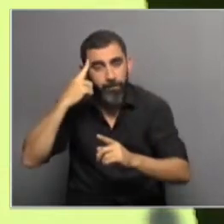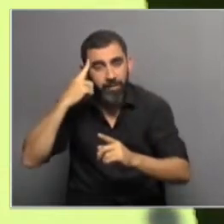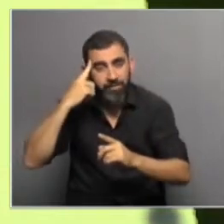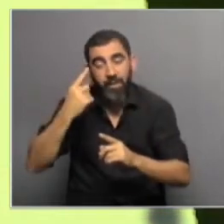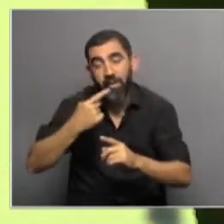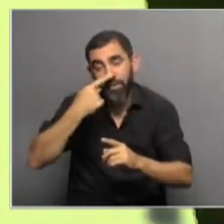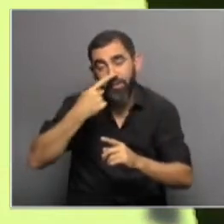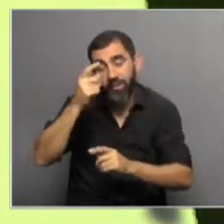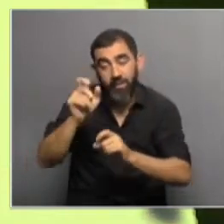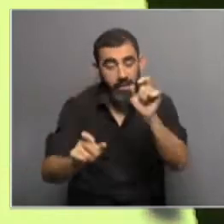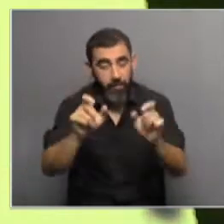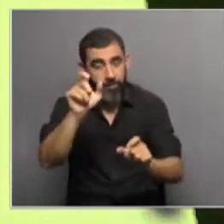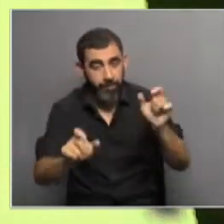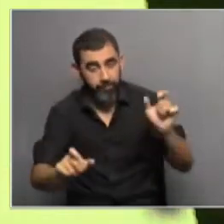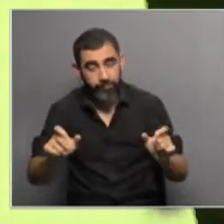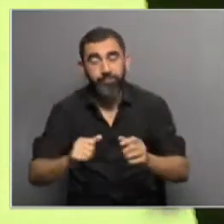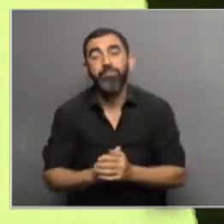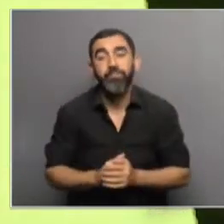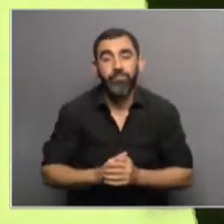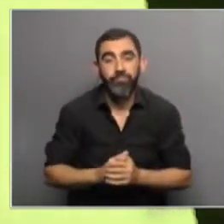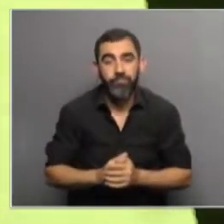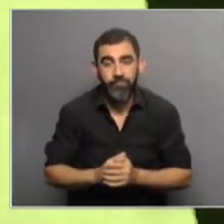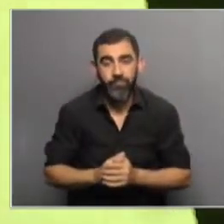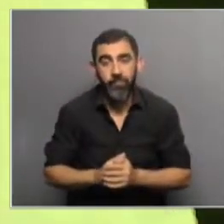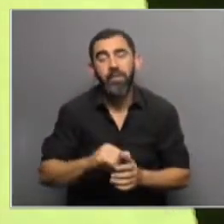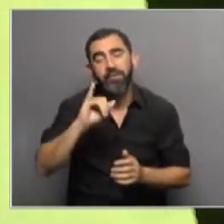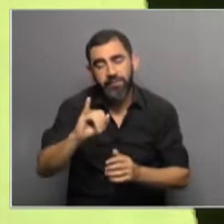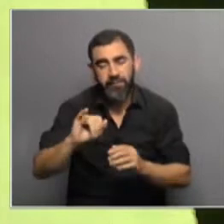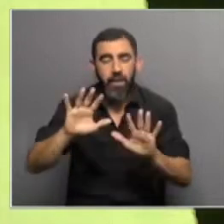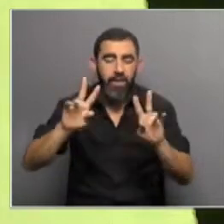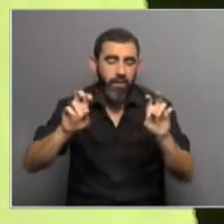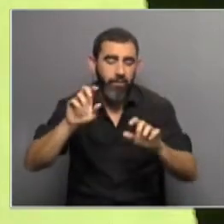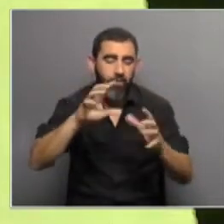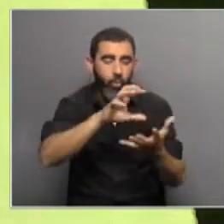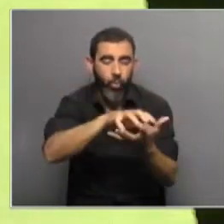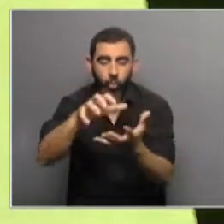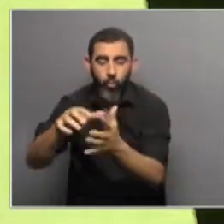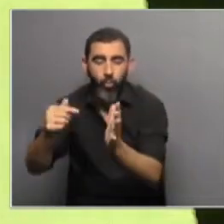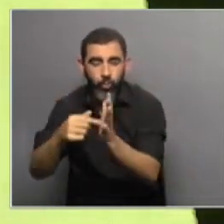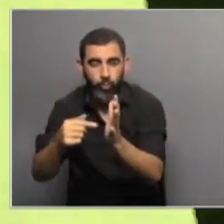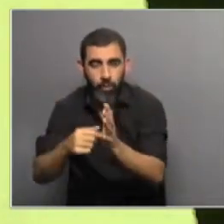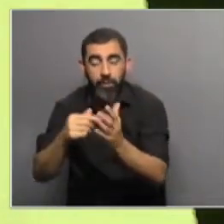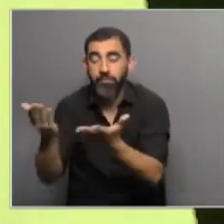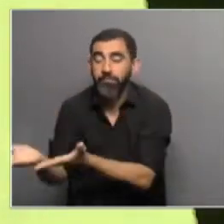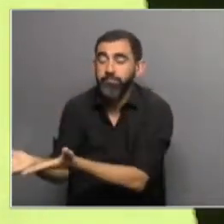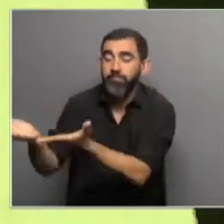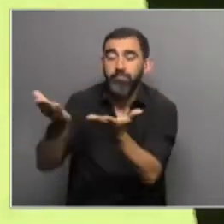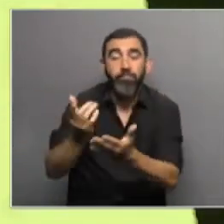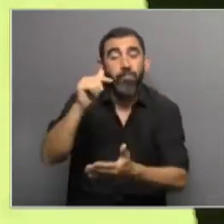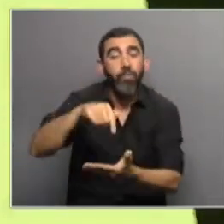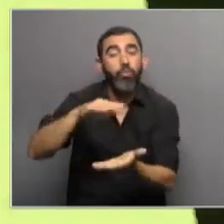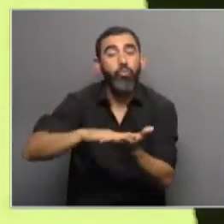intereses de la gente, más allá de lo que pueden ser temas sectoriales. Vamos a recibir en Sobre Ciencia